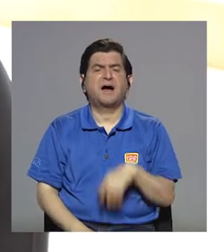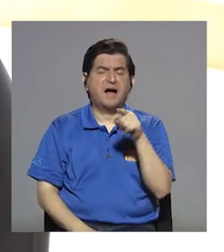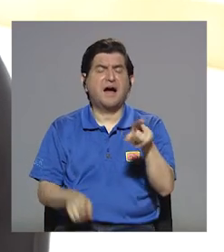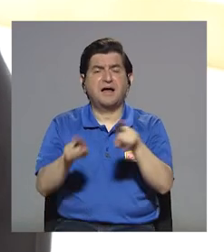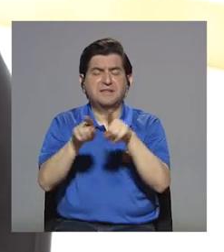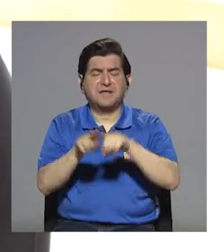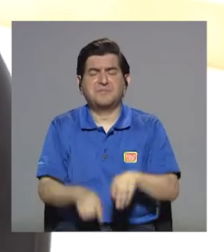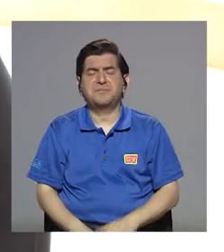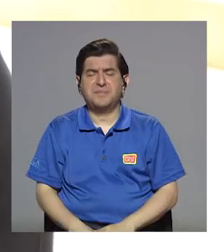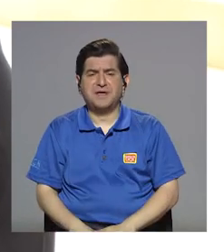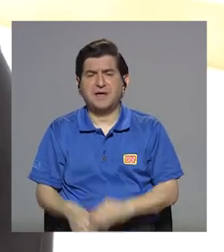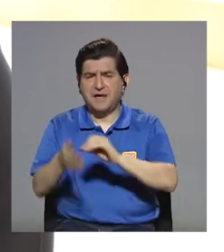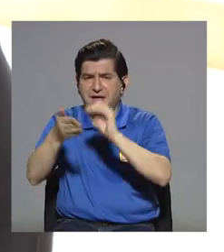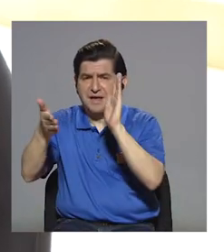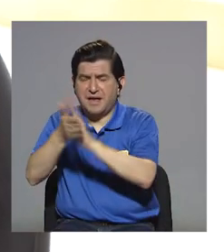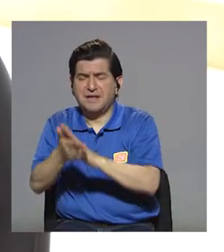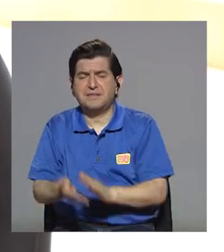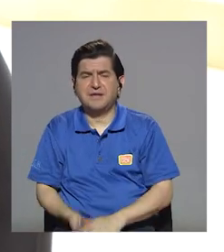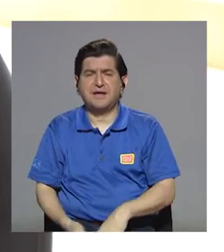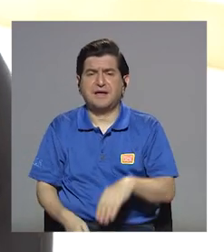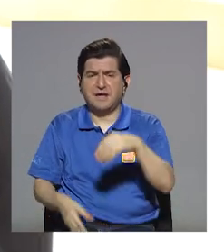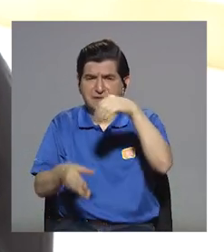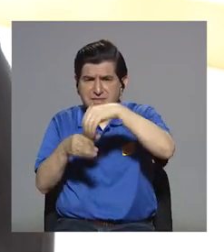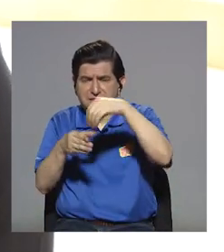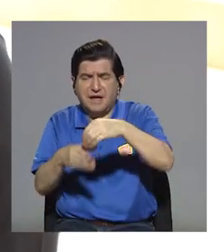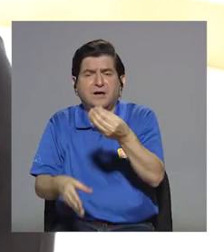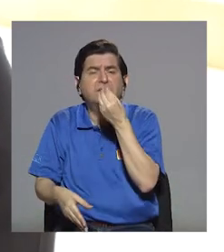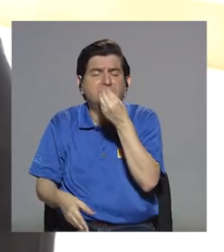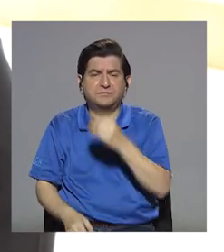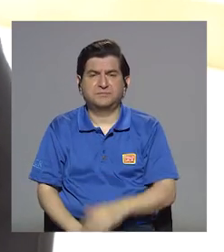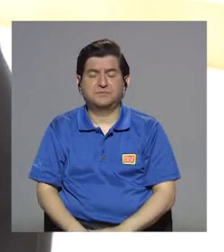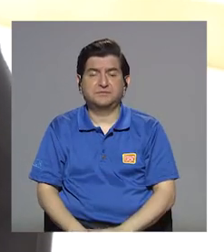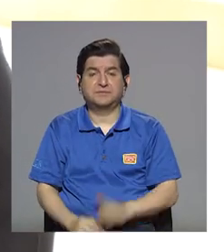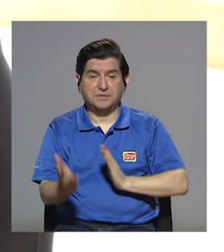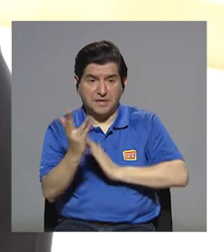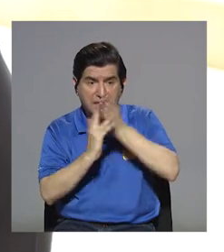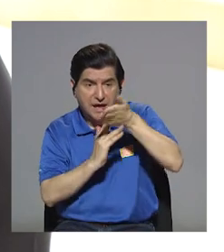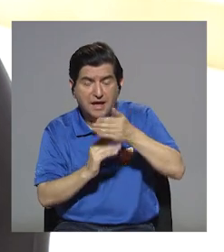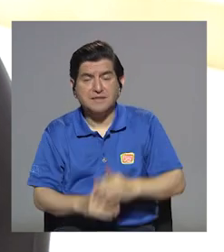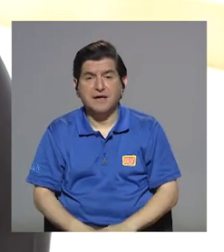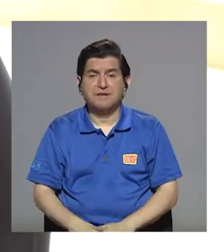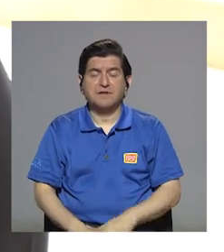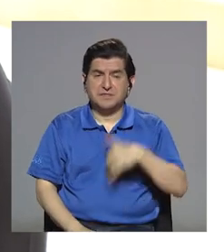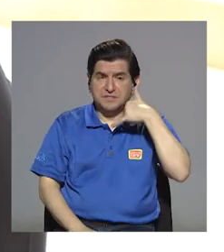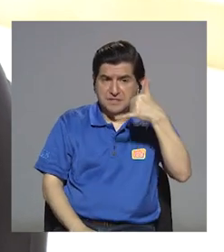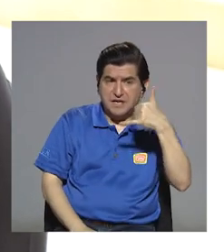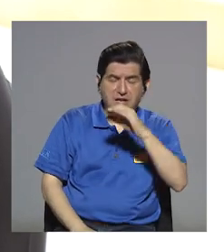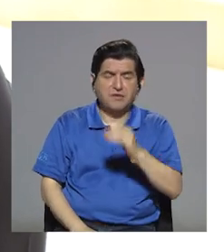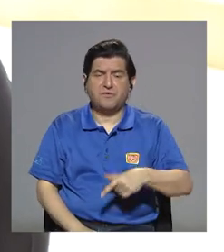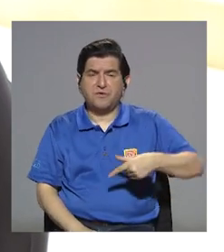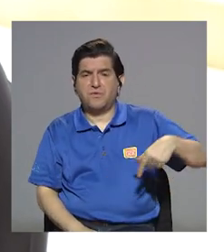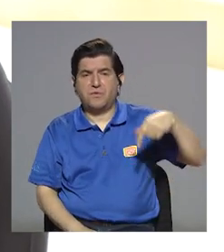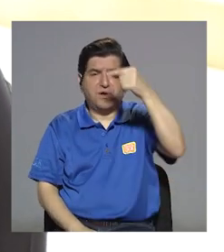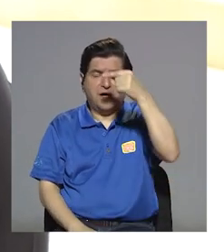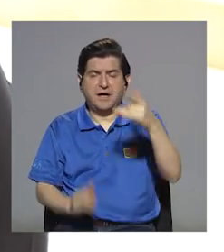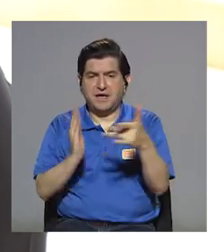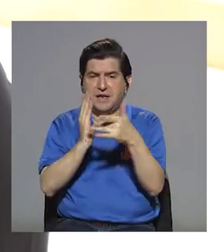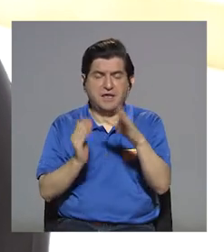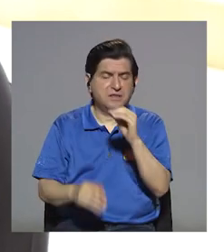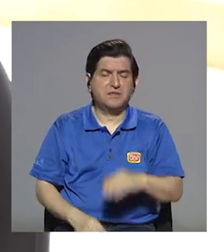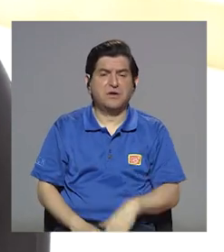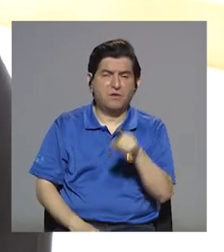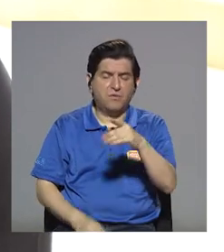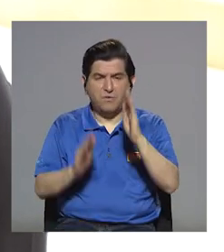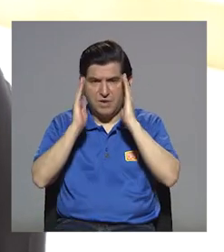nutricional, entonces a nosotros nos llama, ya sea vía telefónica, a los gerentes técnicos o al centro, a la